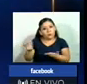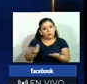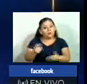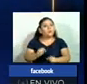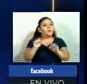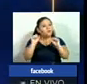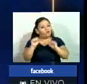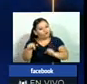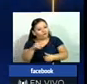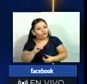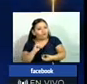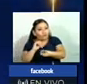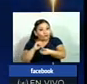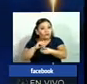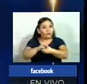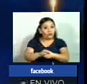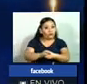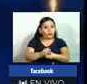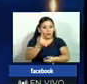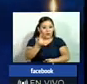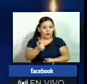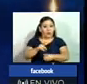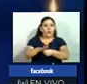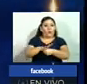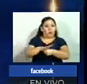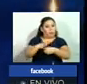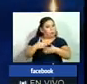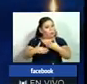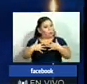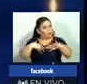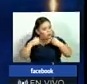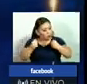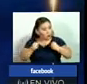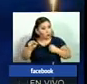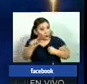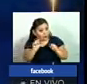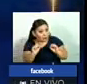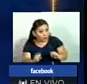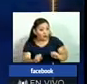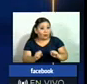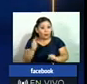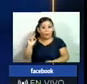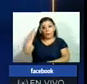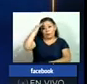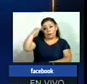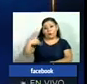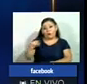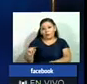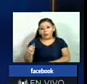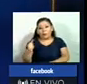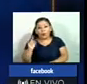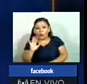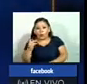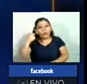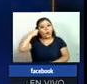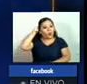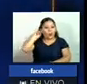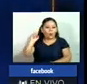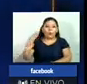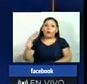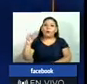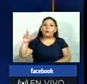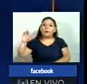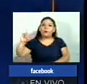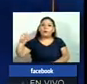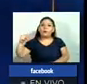se solidarice. Si usted ya sanó de COVID-19, vamos con la primera paciente o el primer paciente, Rogelio López